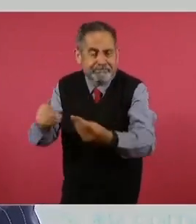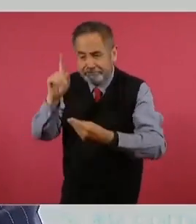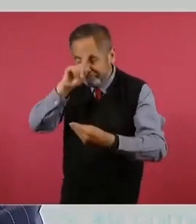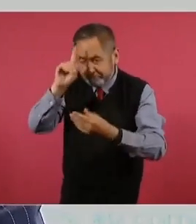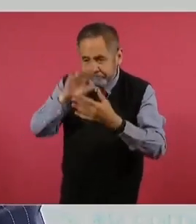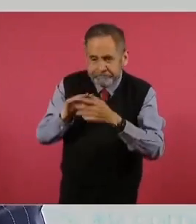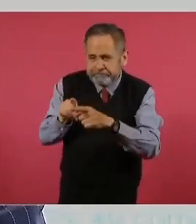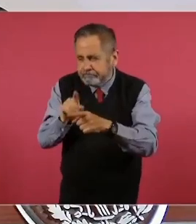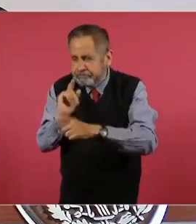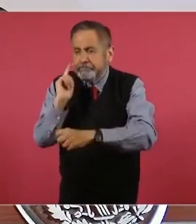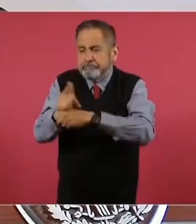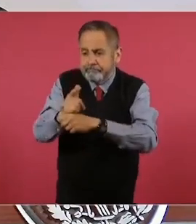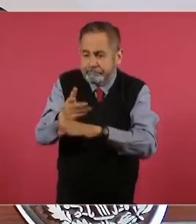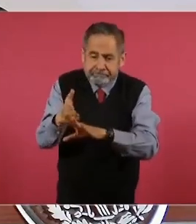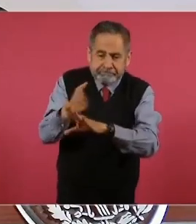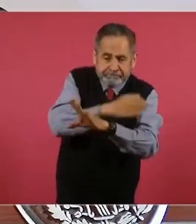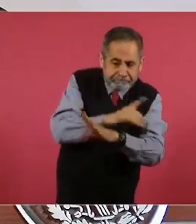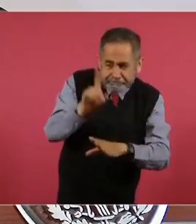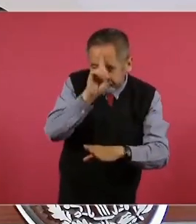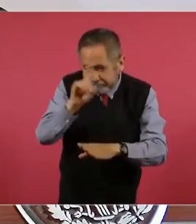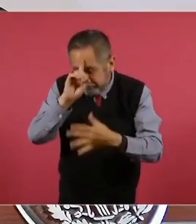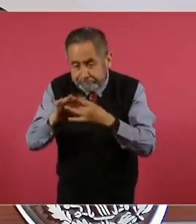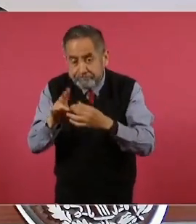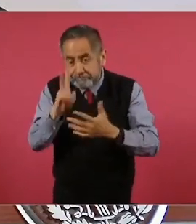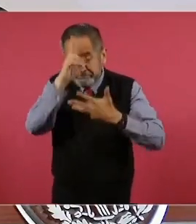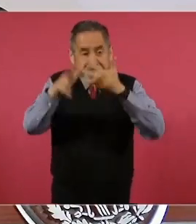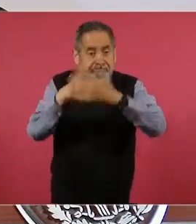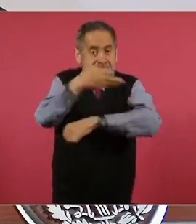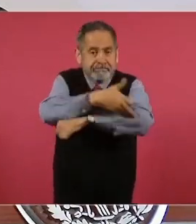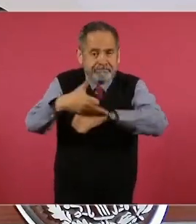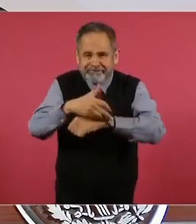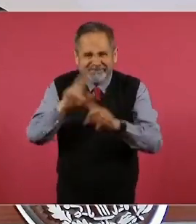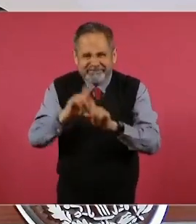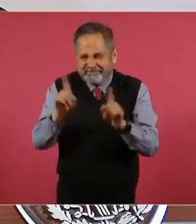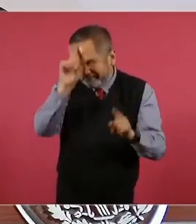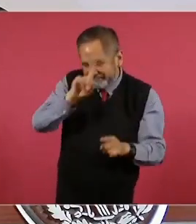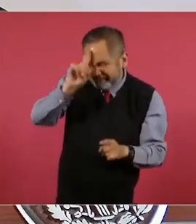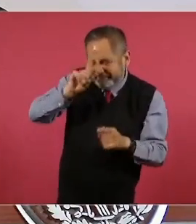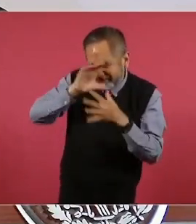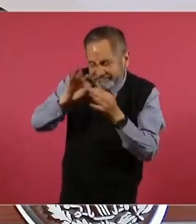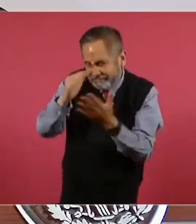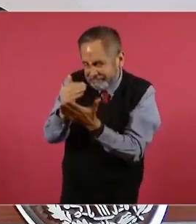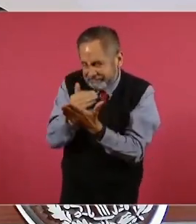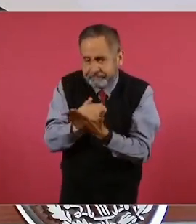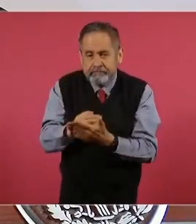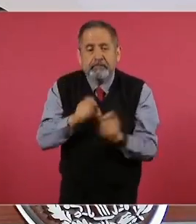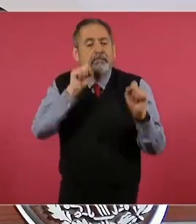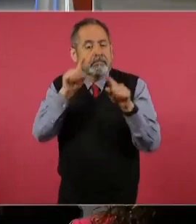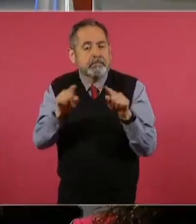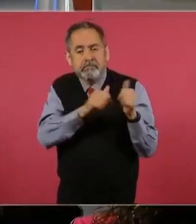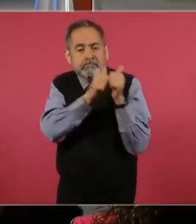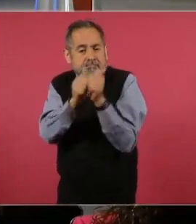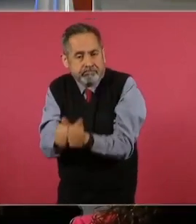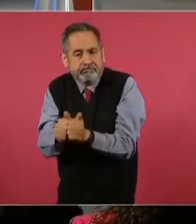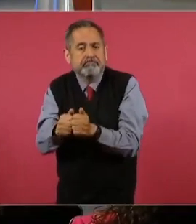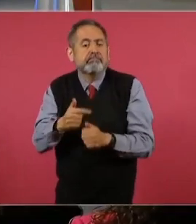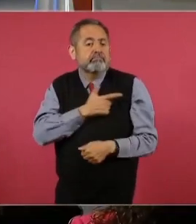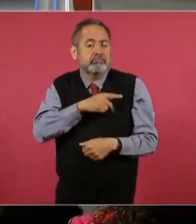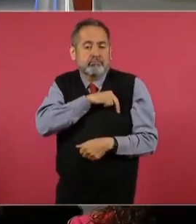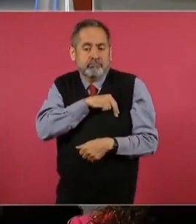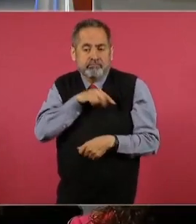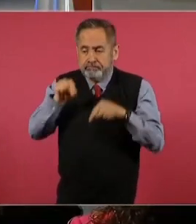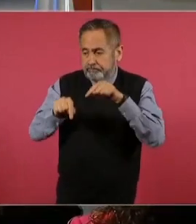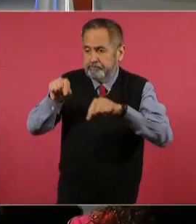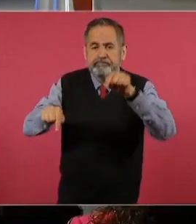detección y atención a la violencia familiar y de género. Continuar con la presencia de la Guardia Nacional en toda la entidad,